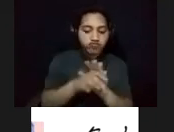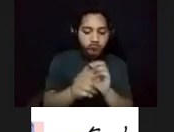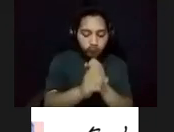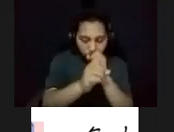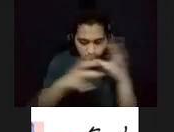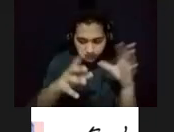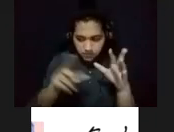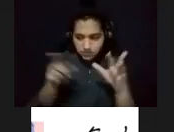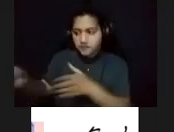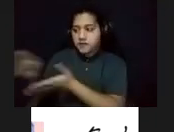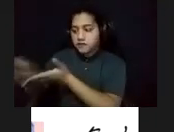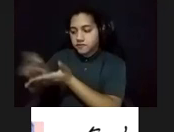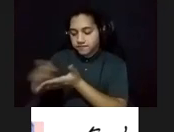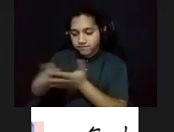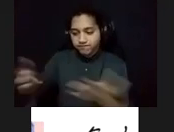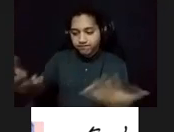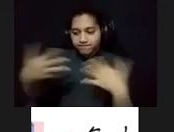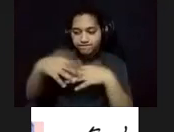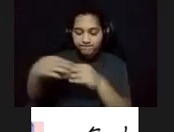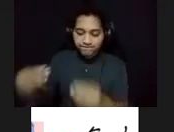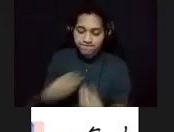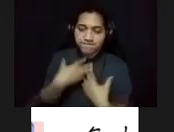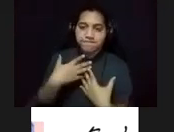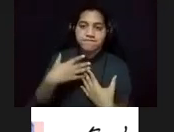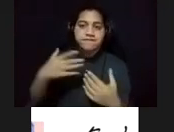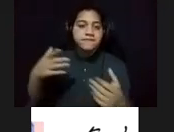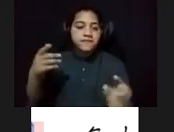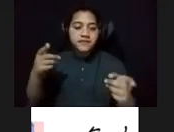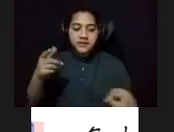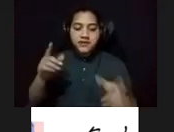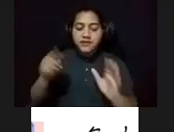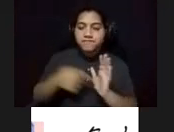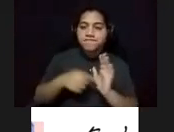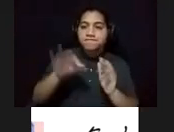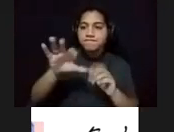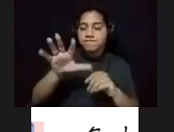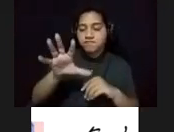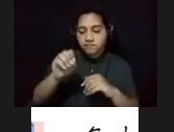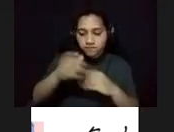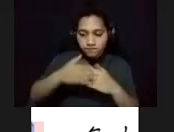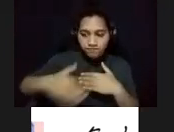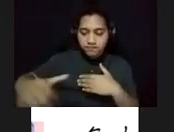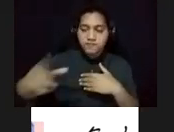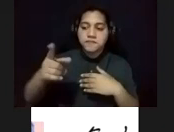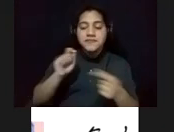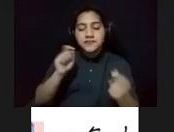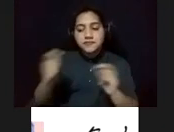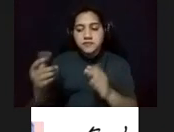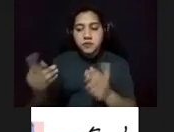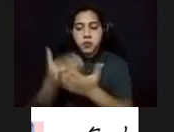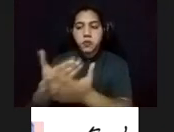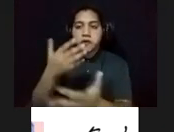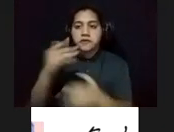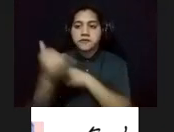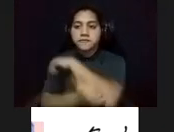justicia social para el pueblo de los años 50, que se movía hacia la modernización del país. Sus